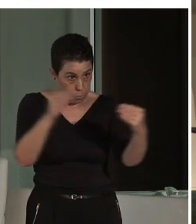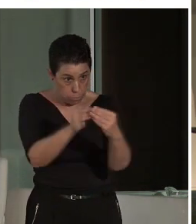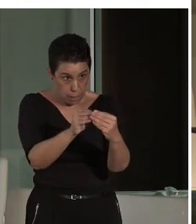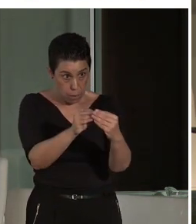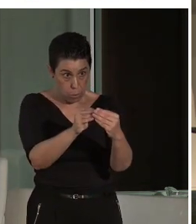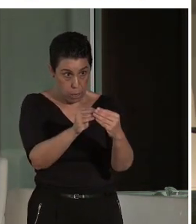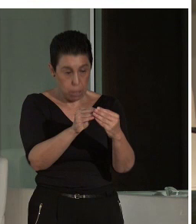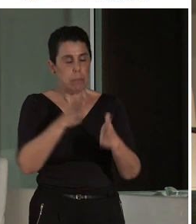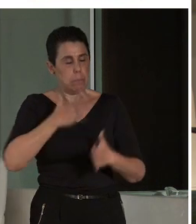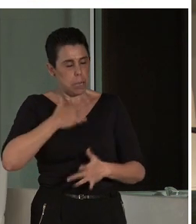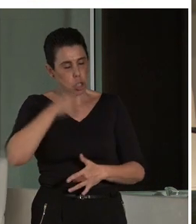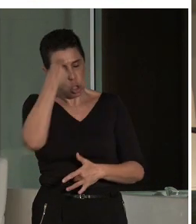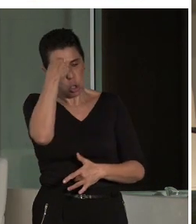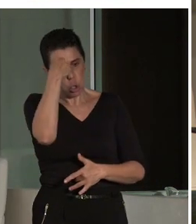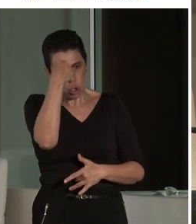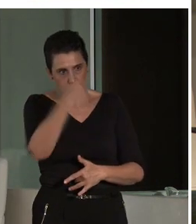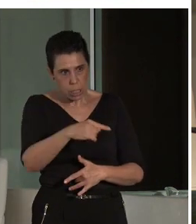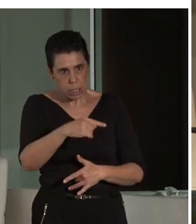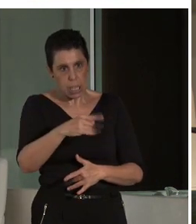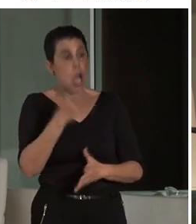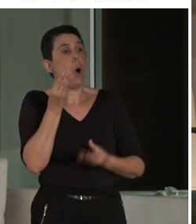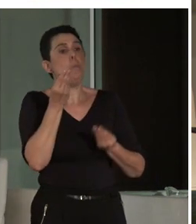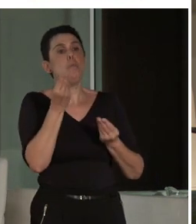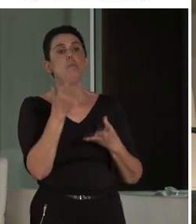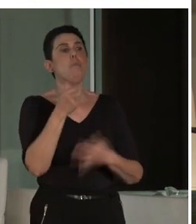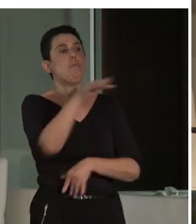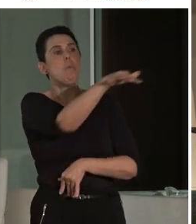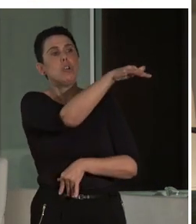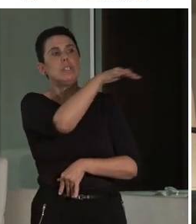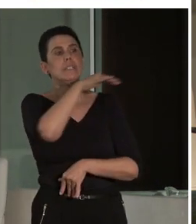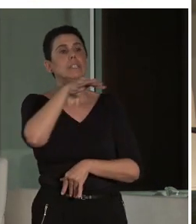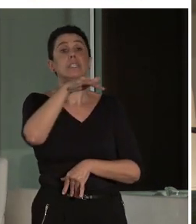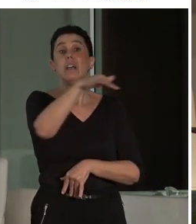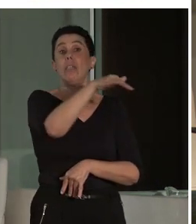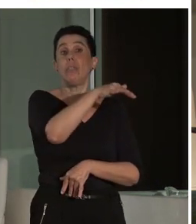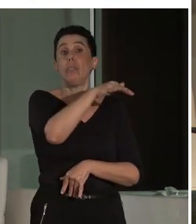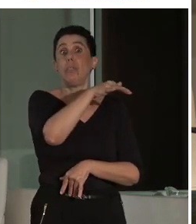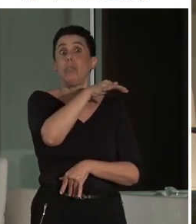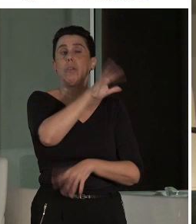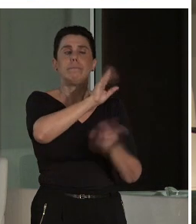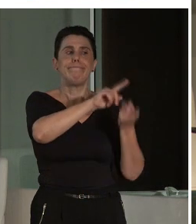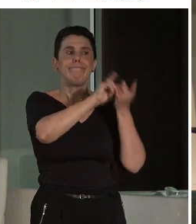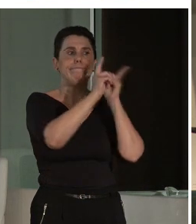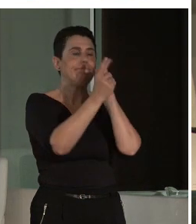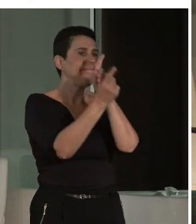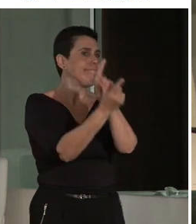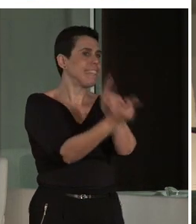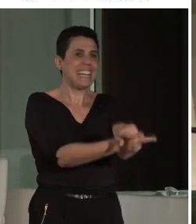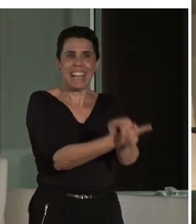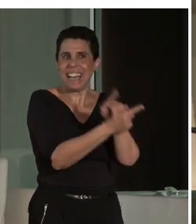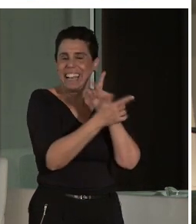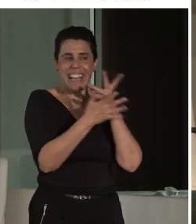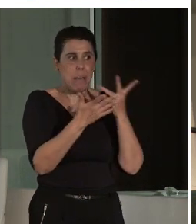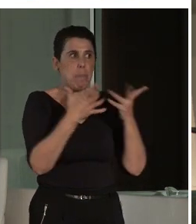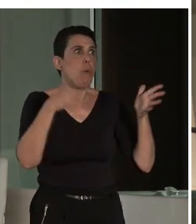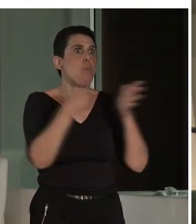contigo, soy consciente de que habrá algunos lugares en los que la intervención es tan brutal, y no solamente por